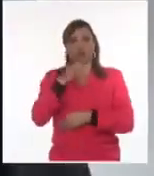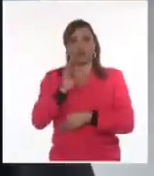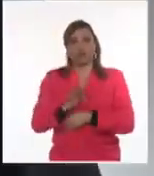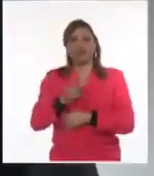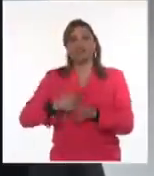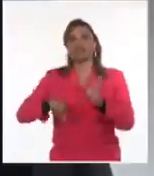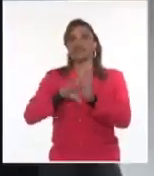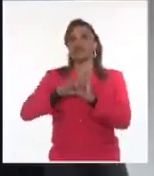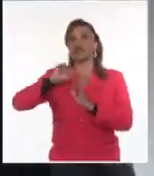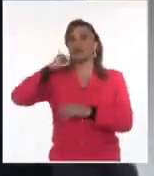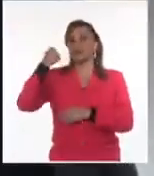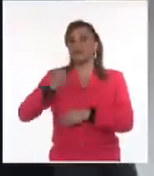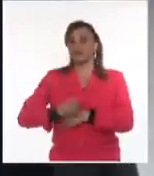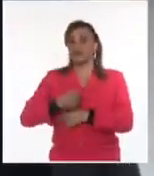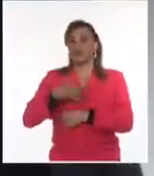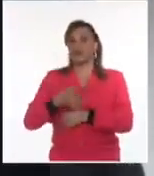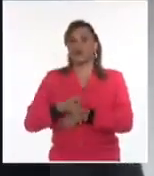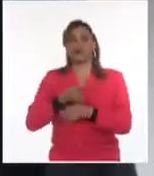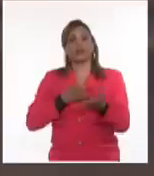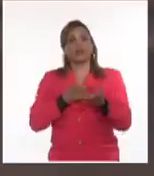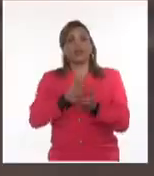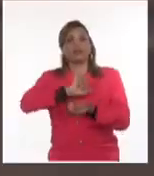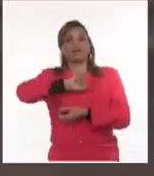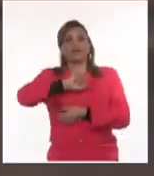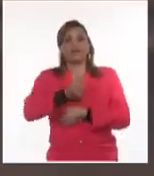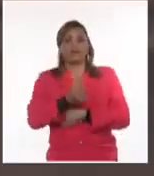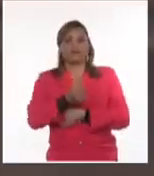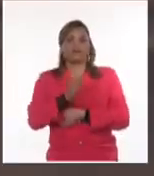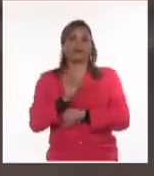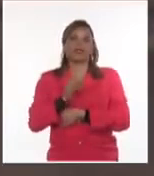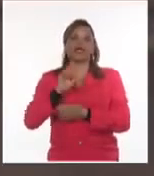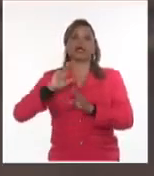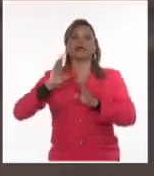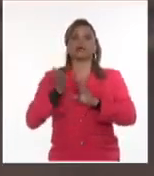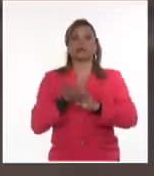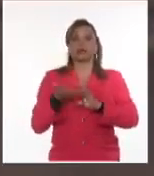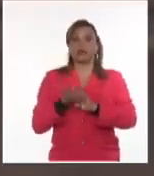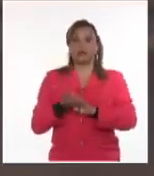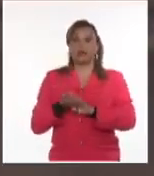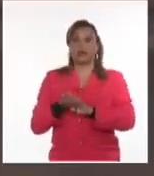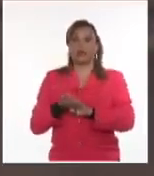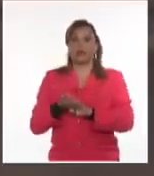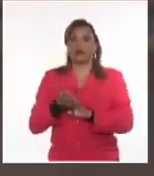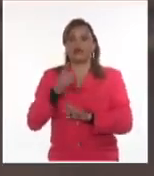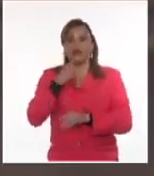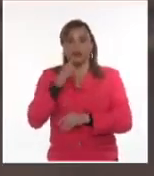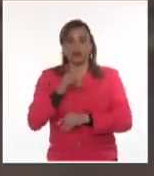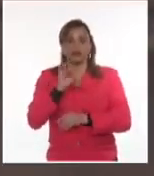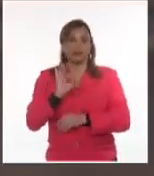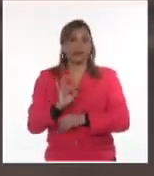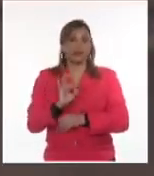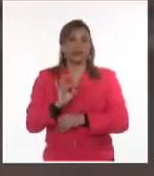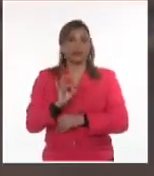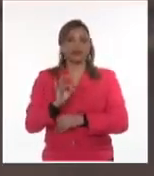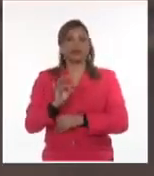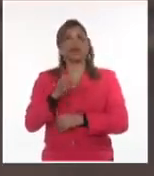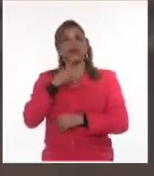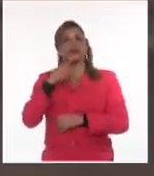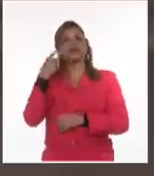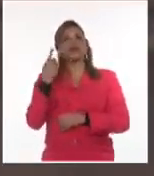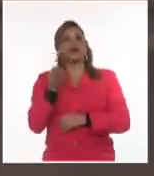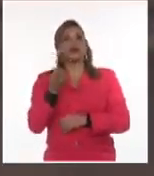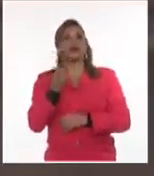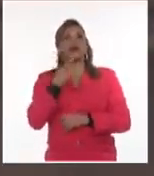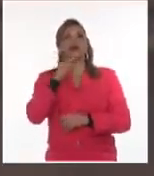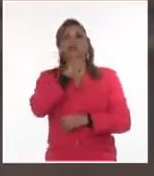leyes que mantienen una rigurosidad en las sanciones que establecen, los marcos sancionadores, que están establecidos incluso